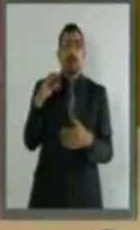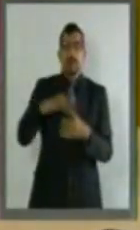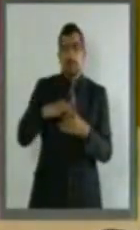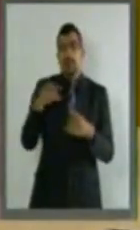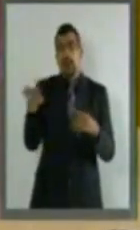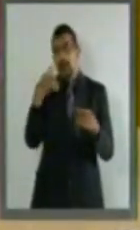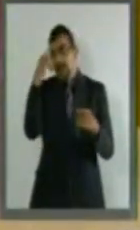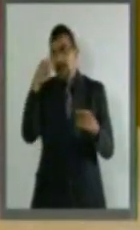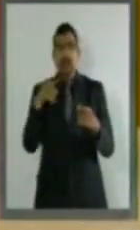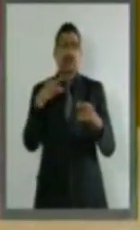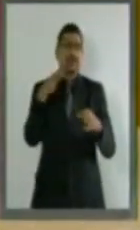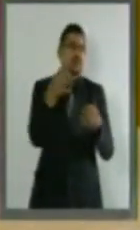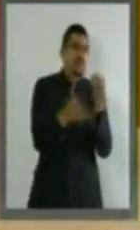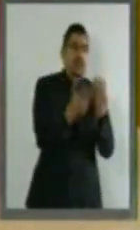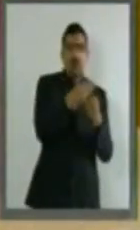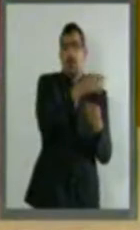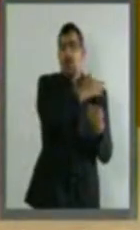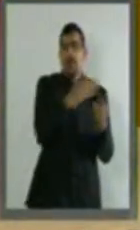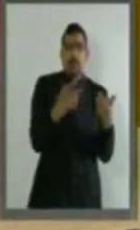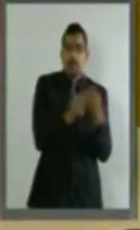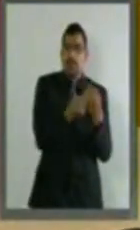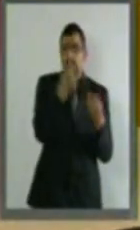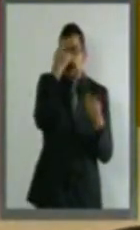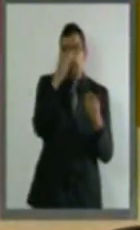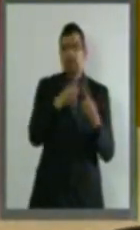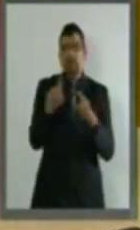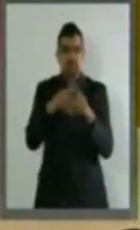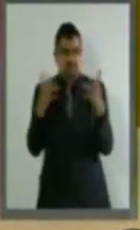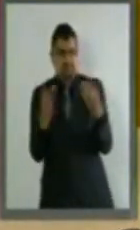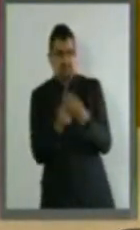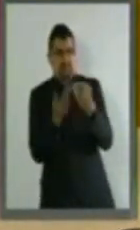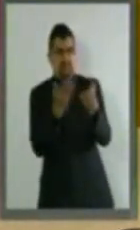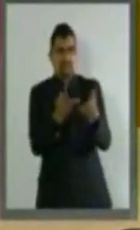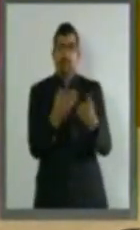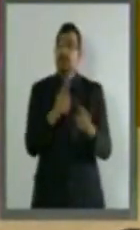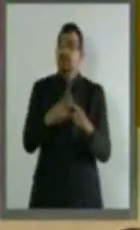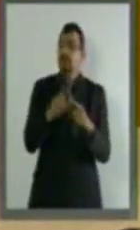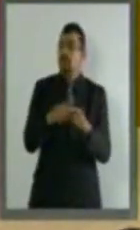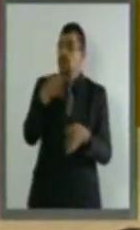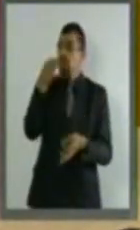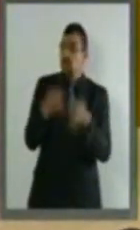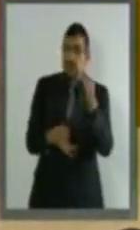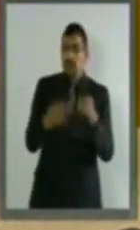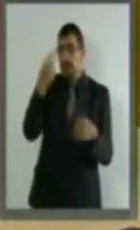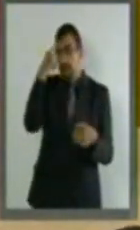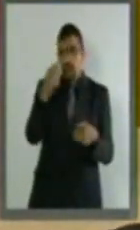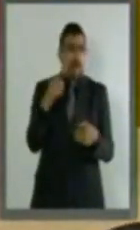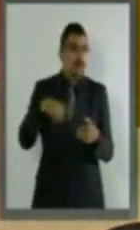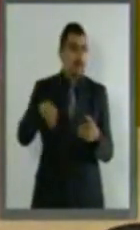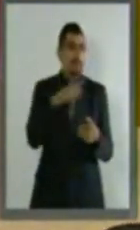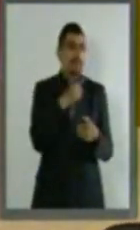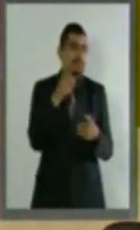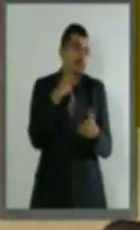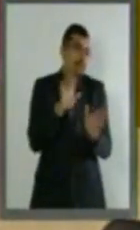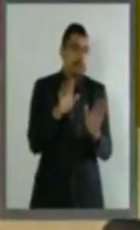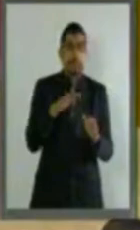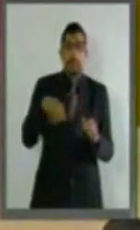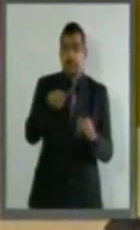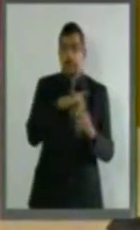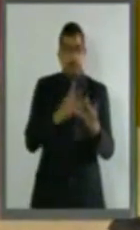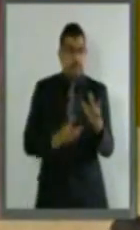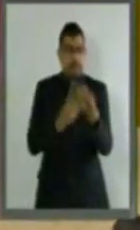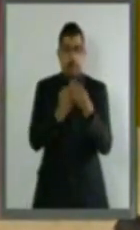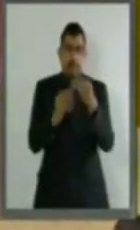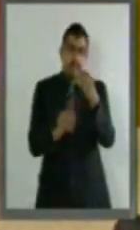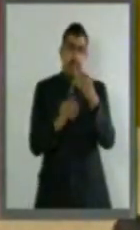tribunales colegiados y unitarios de circuito y en juzgados de distrito. Adicionándole a